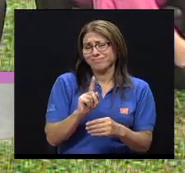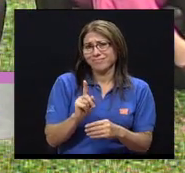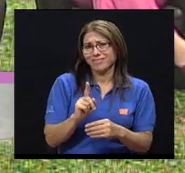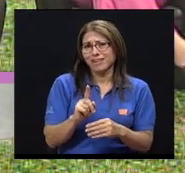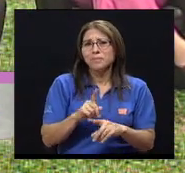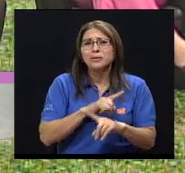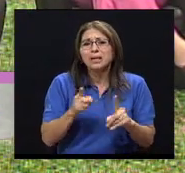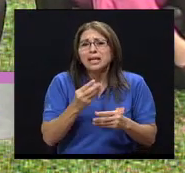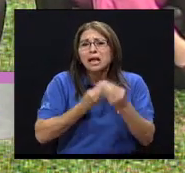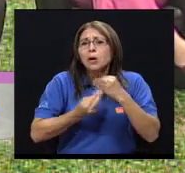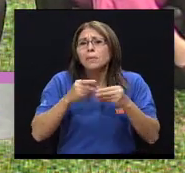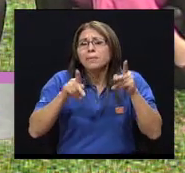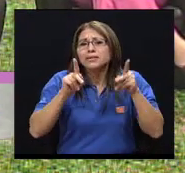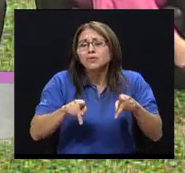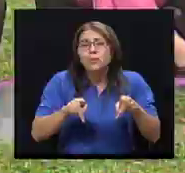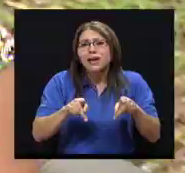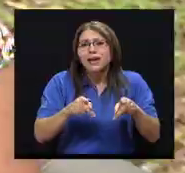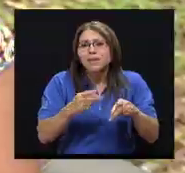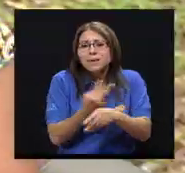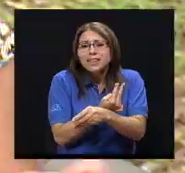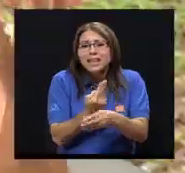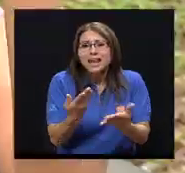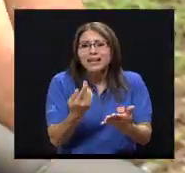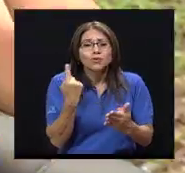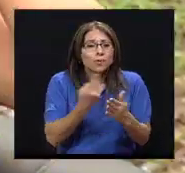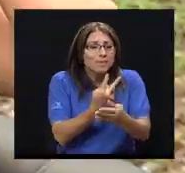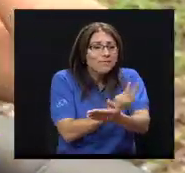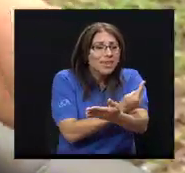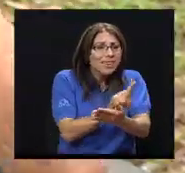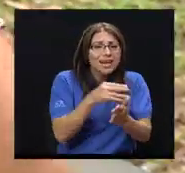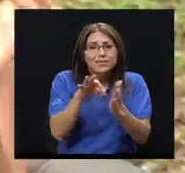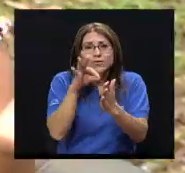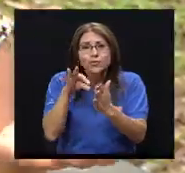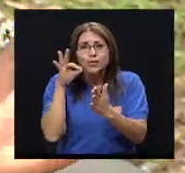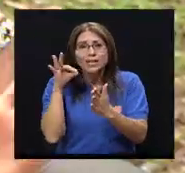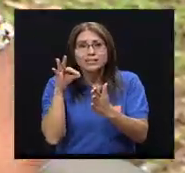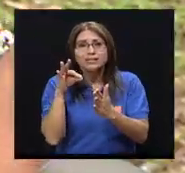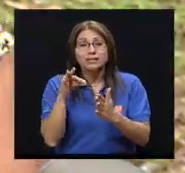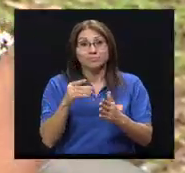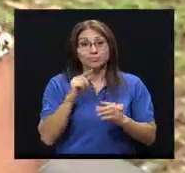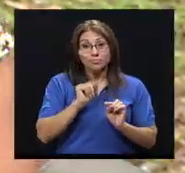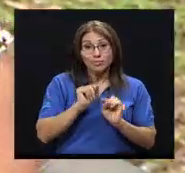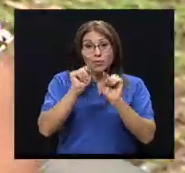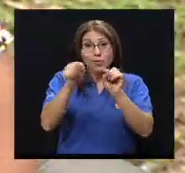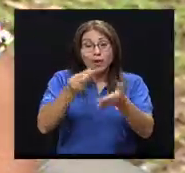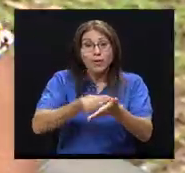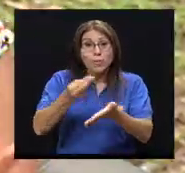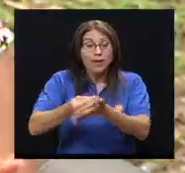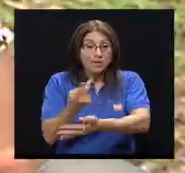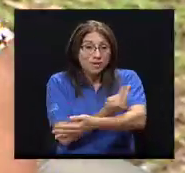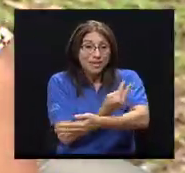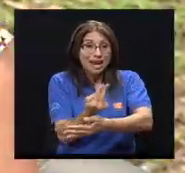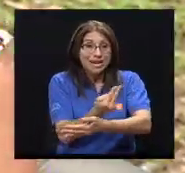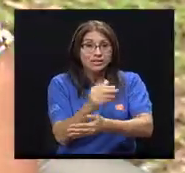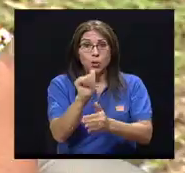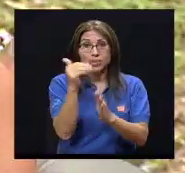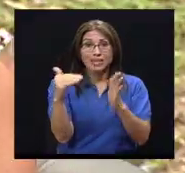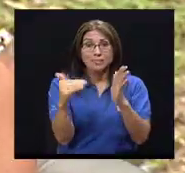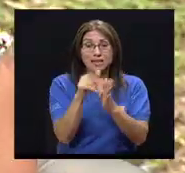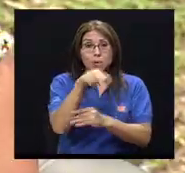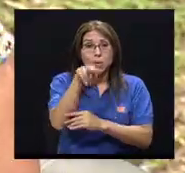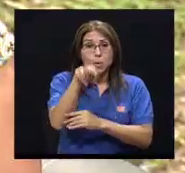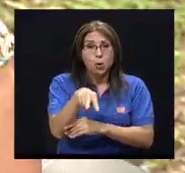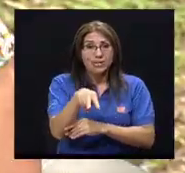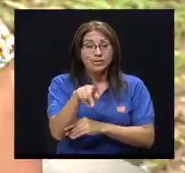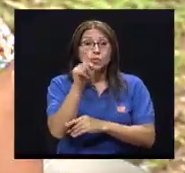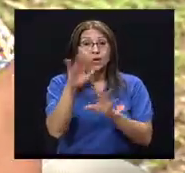un vegetariano? La mitad del plato de frutas y vegetales. ¿Cuánto compra uno en una feria del agricultor con 10 mil colones para una familia de dos, tres personas?